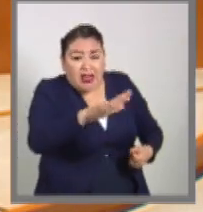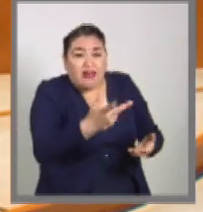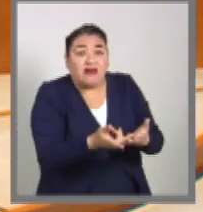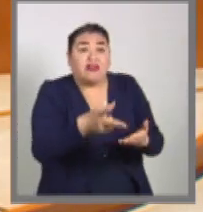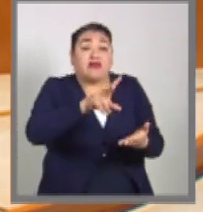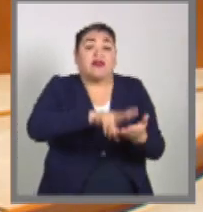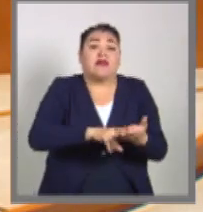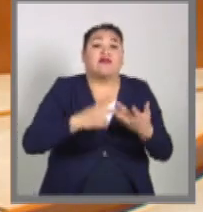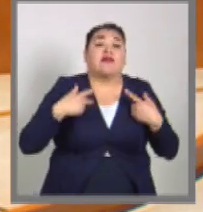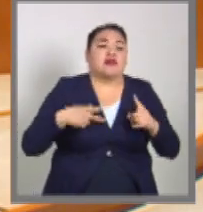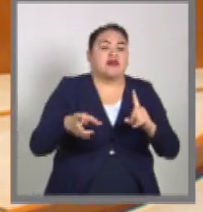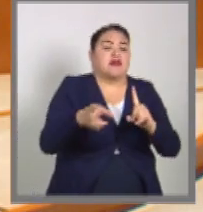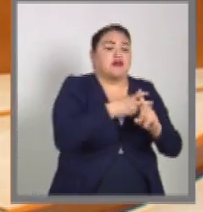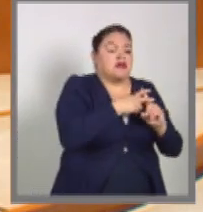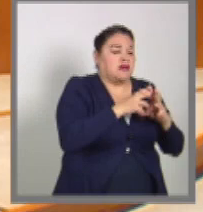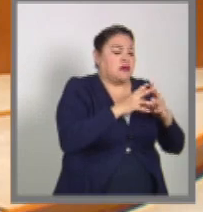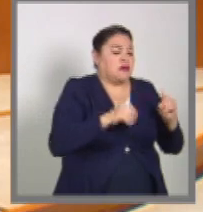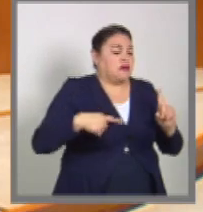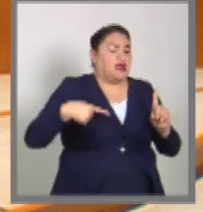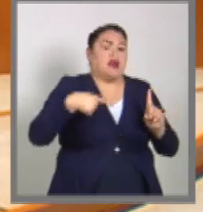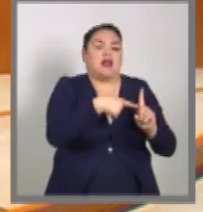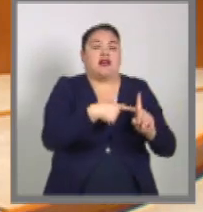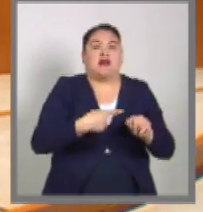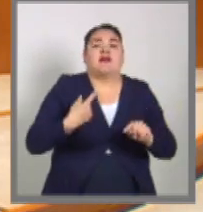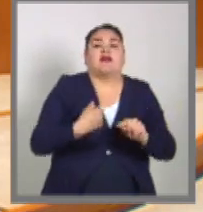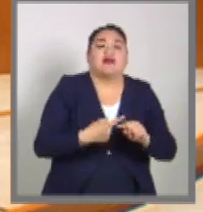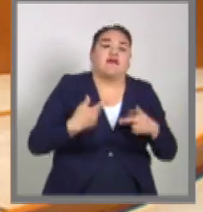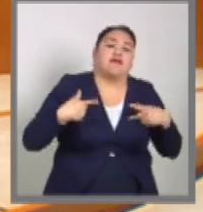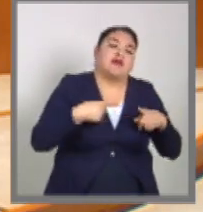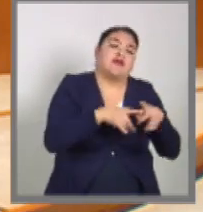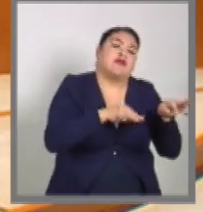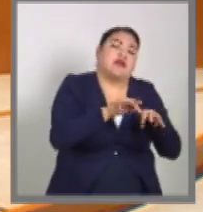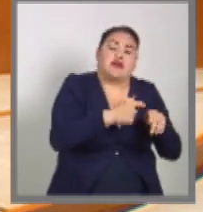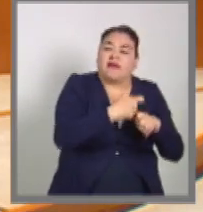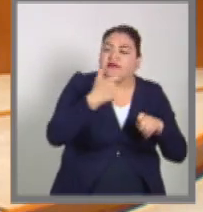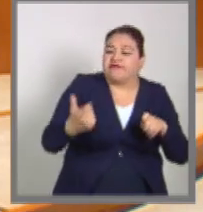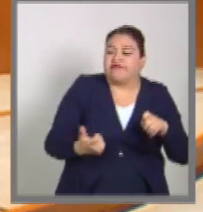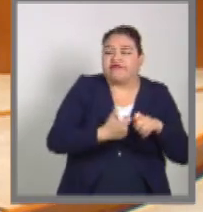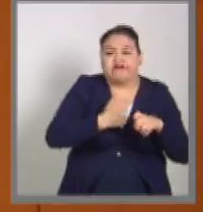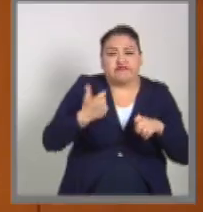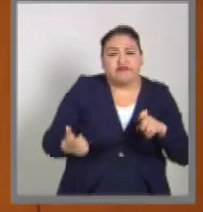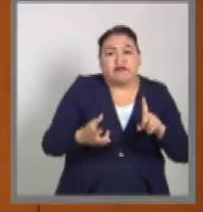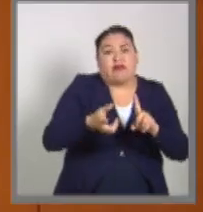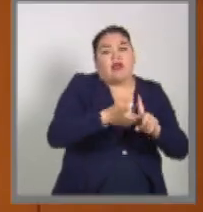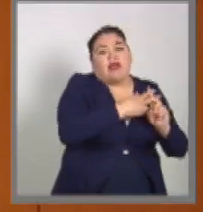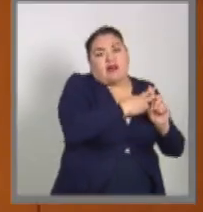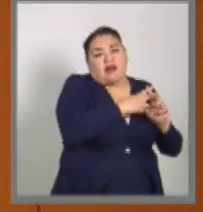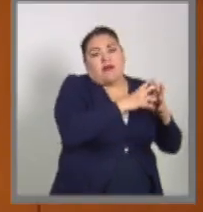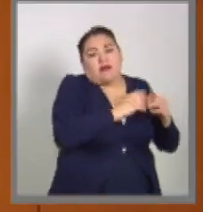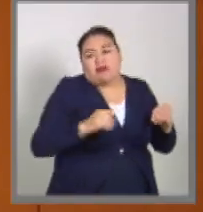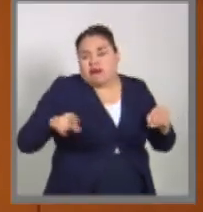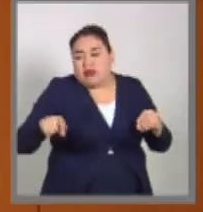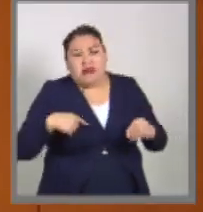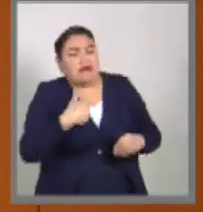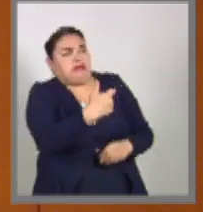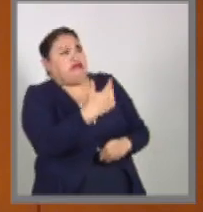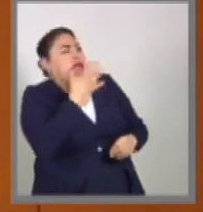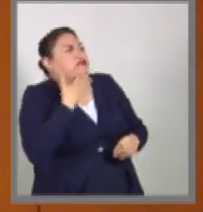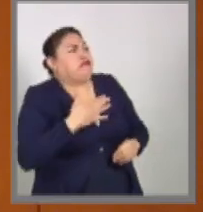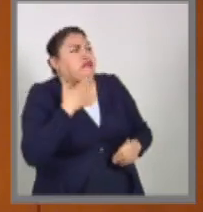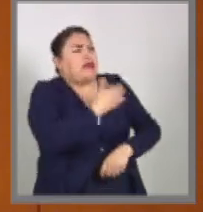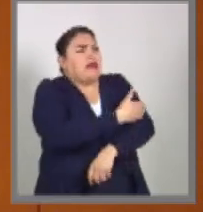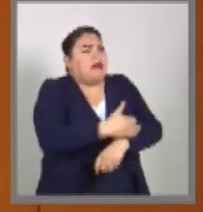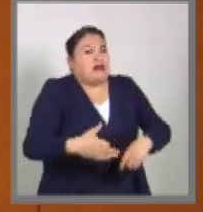cuando la persona que ha desaparecido es la persona proveedora de esa familia. De tal manera que si no